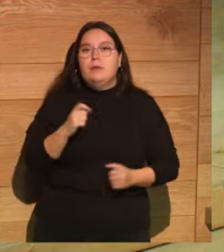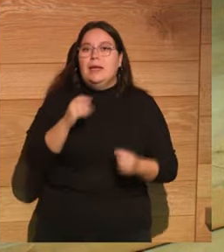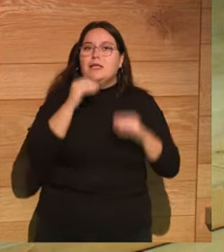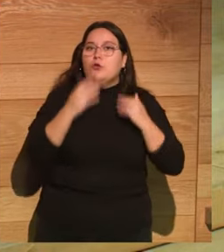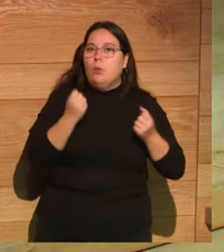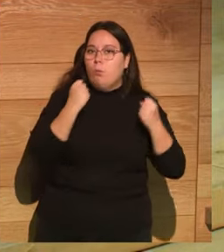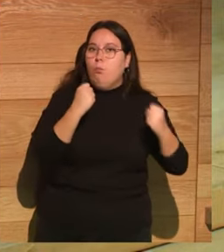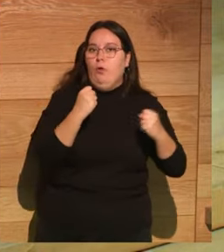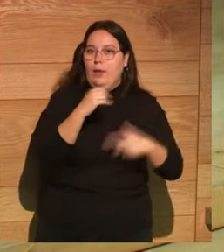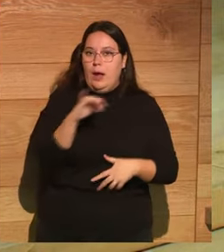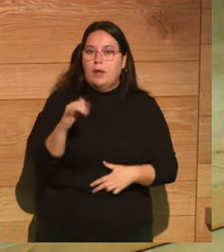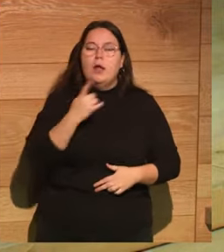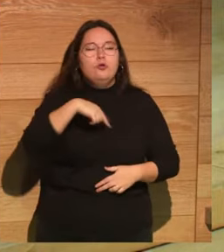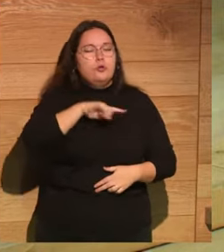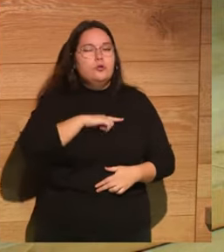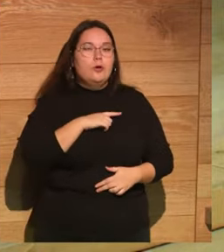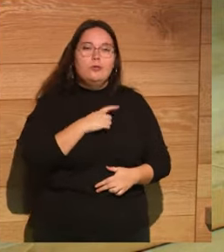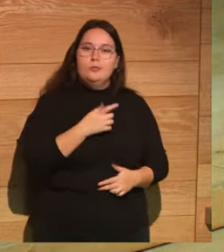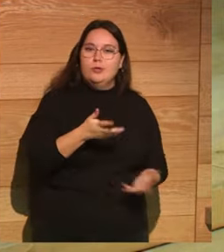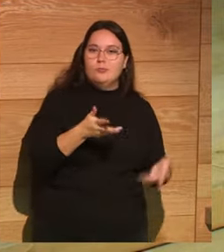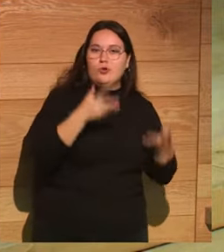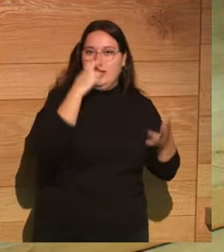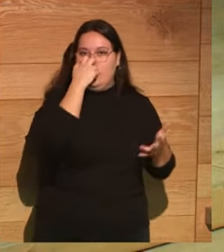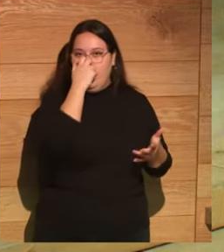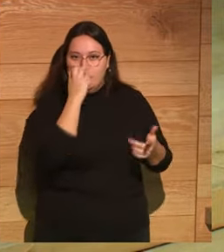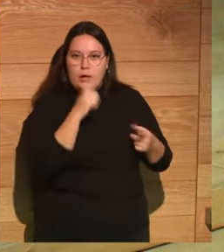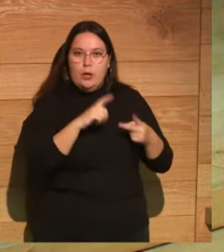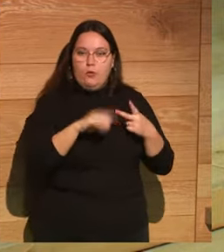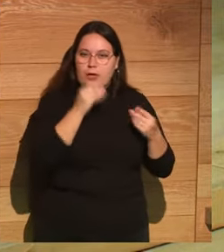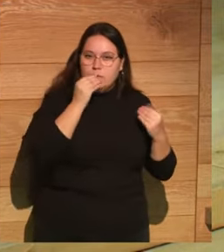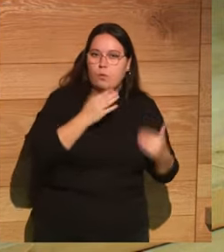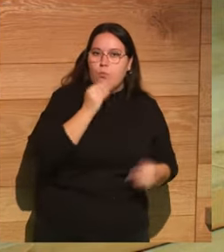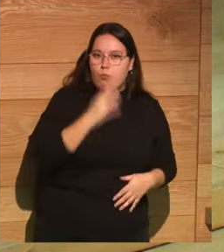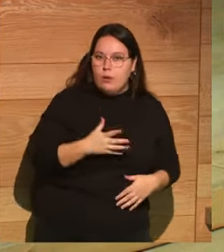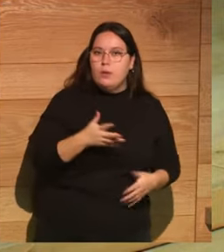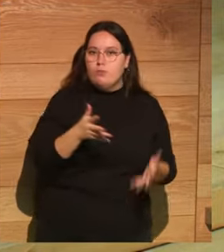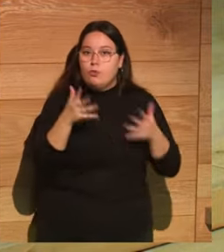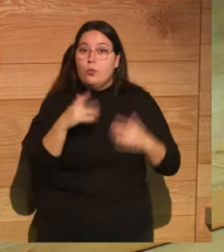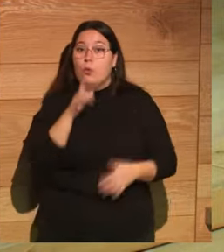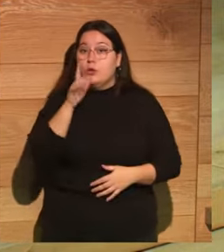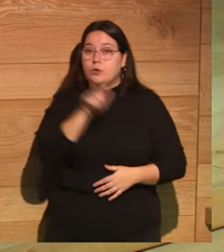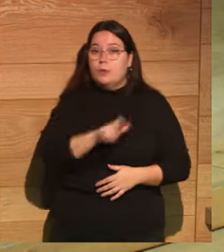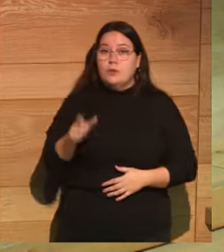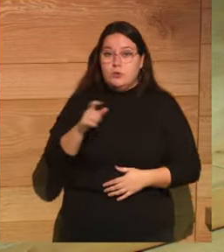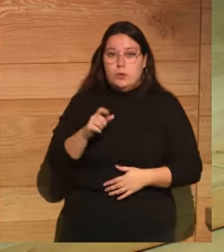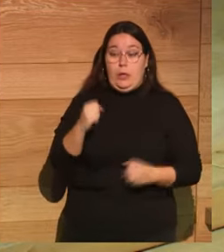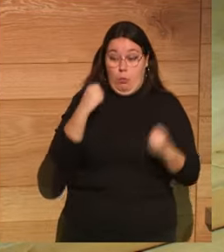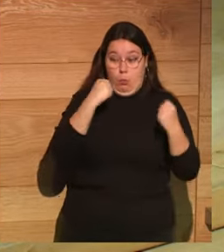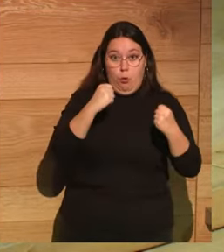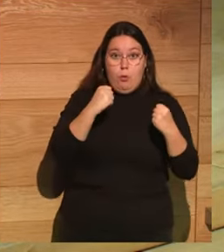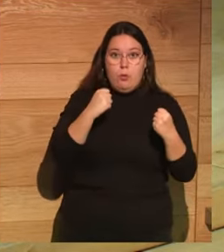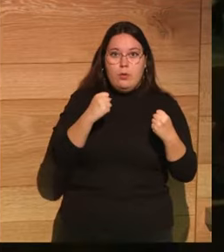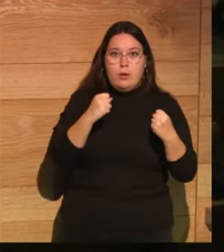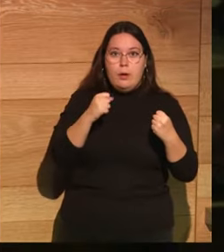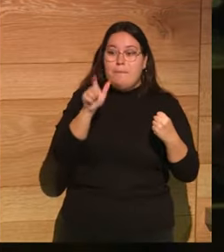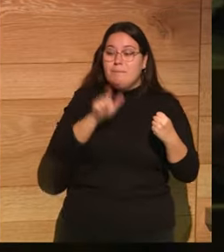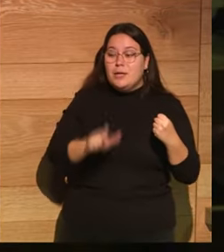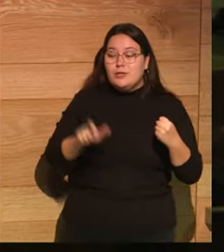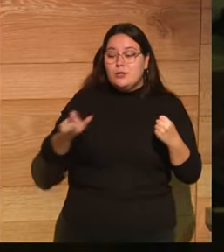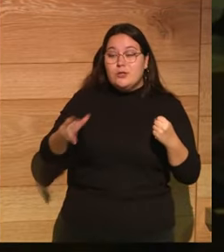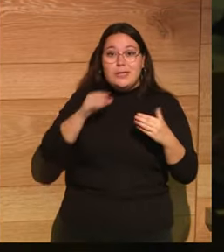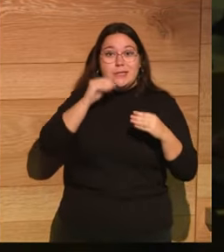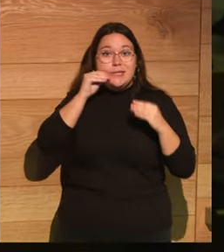a cómo nos encanta un buen chismorreo, nos encanta una buena historia, y por eso los poderosos han tenido a grandes contadores de historias